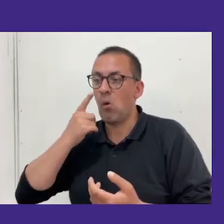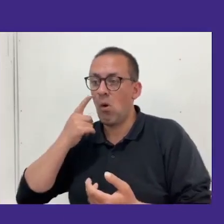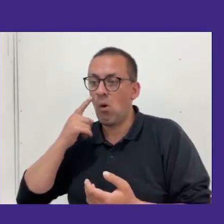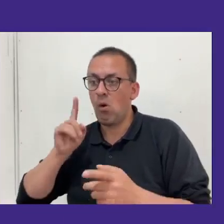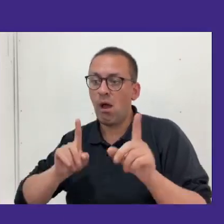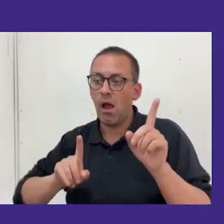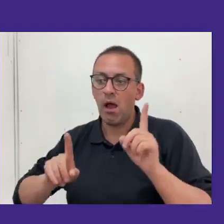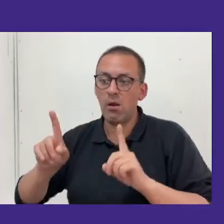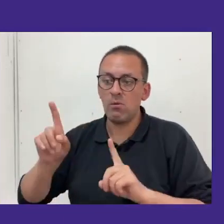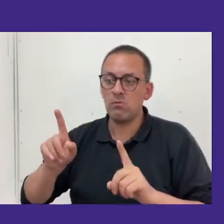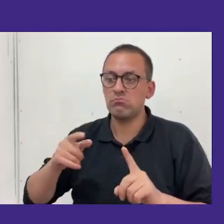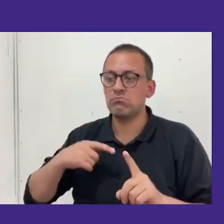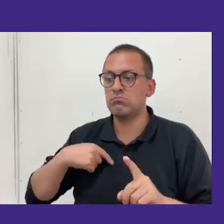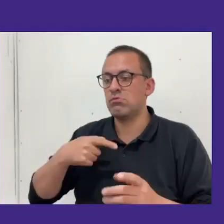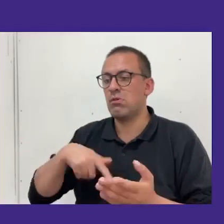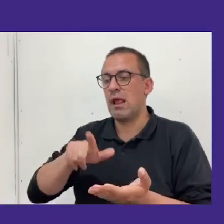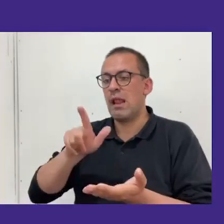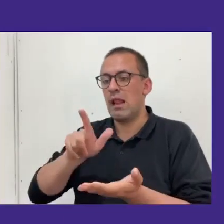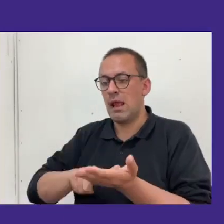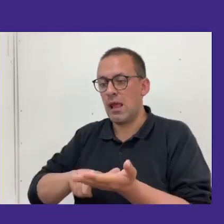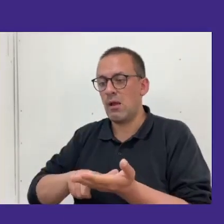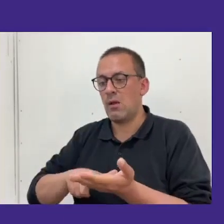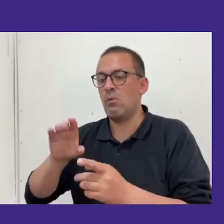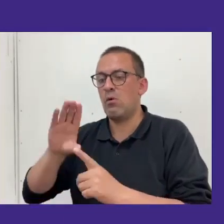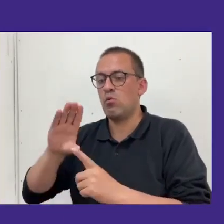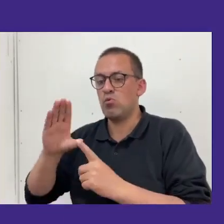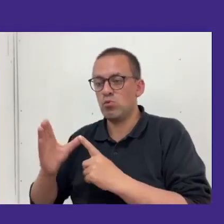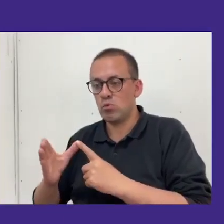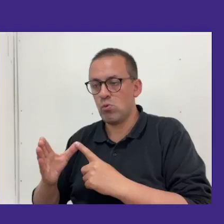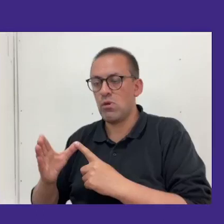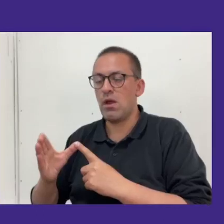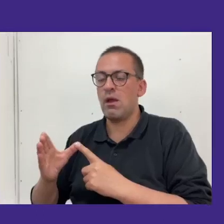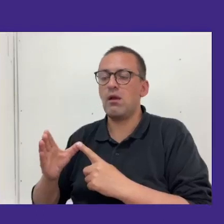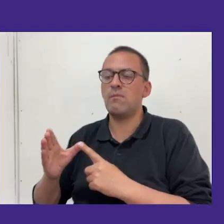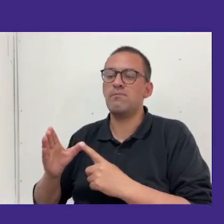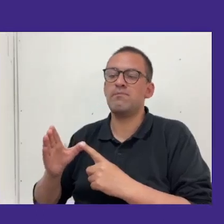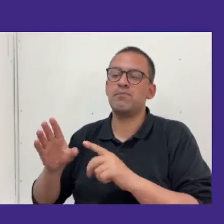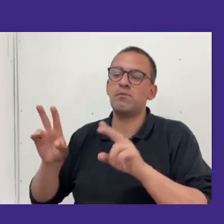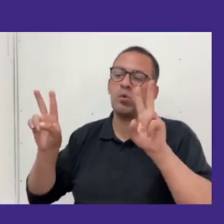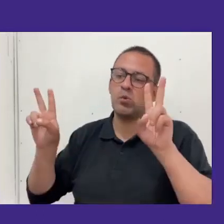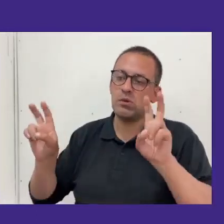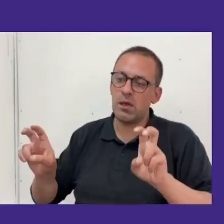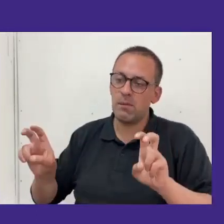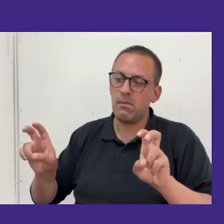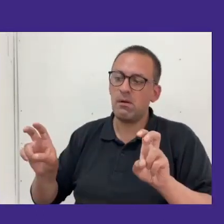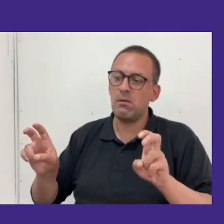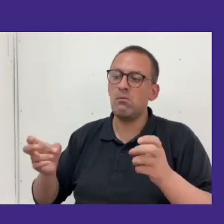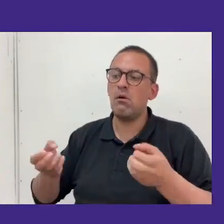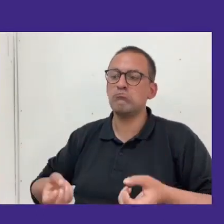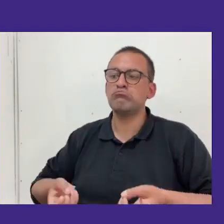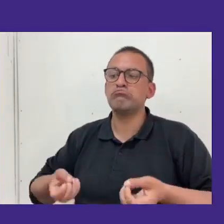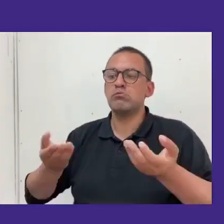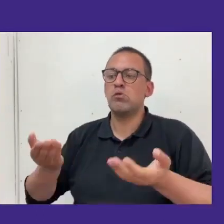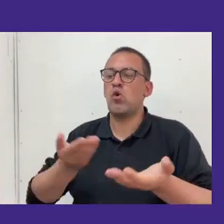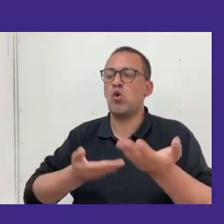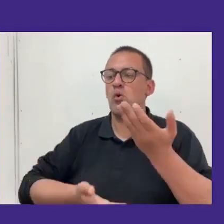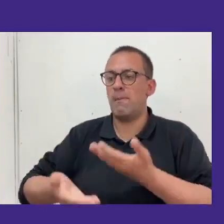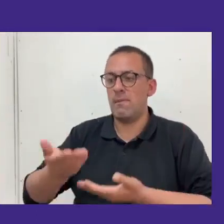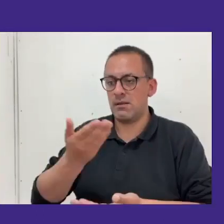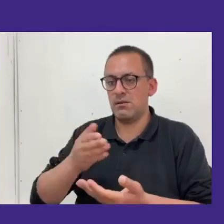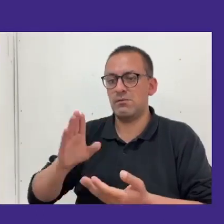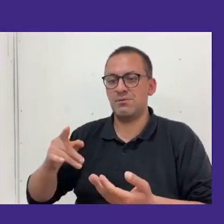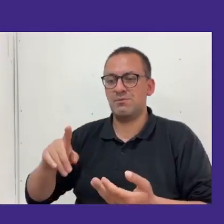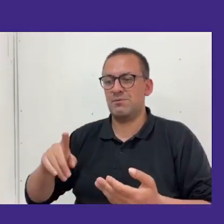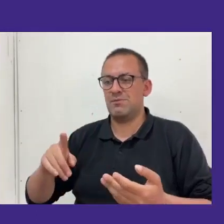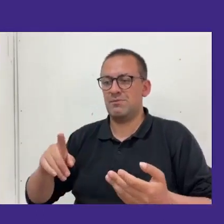ya sea de una lengua de una cultura de un tema cualquiera podríamos compartir lo que es lo que estamos haciendo en